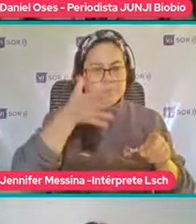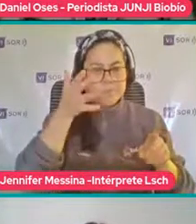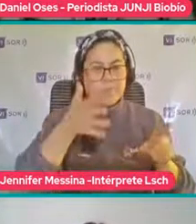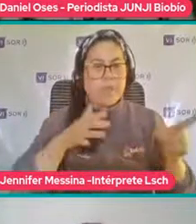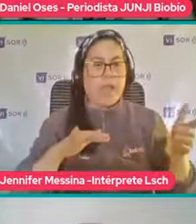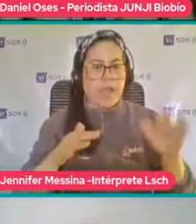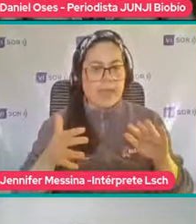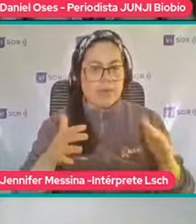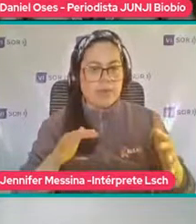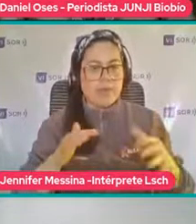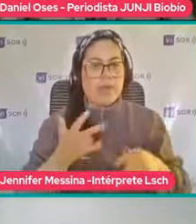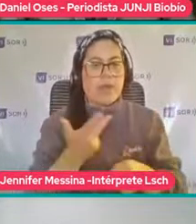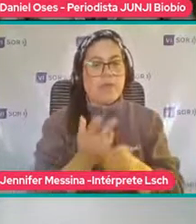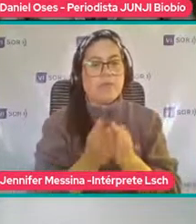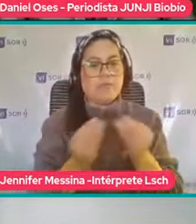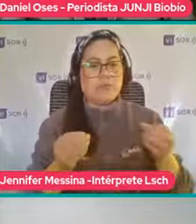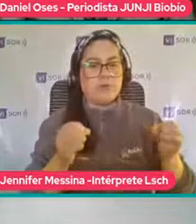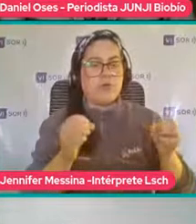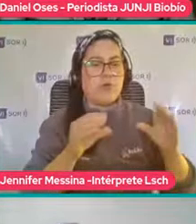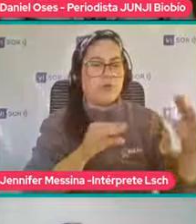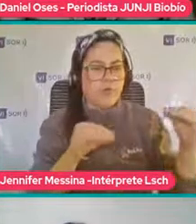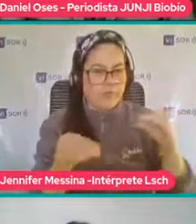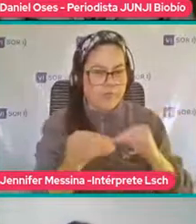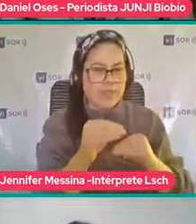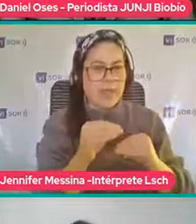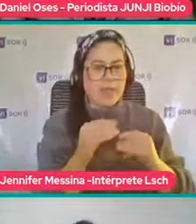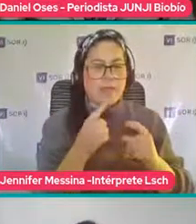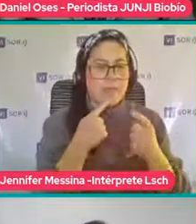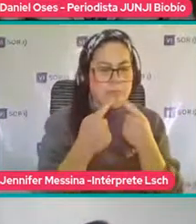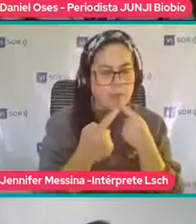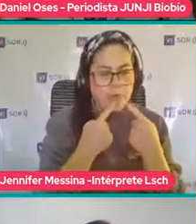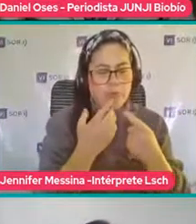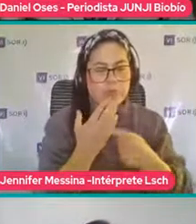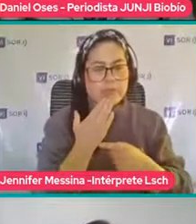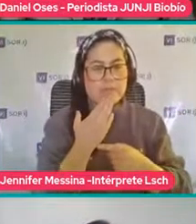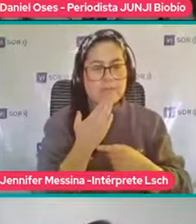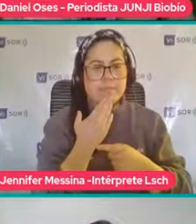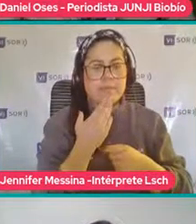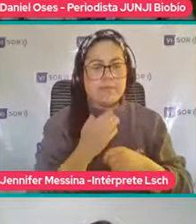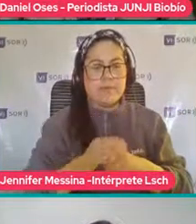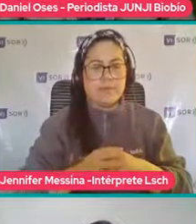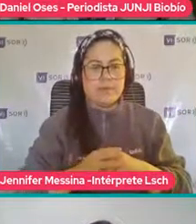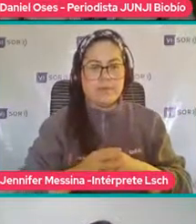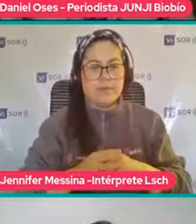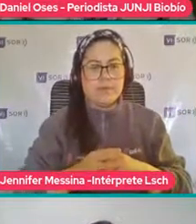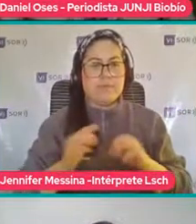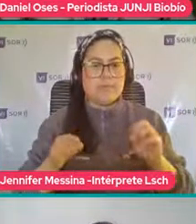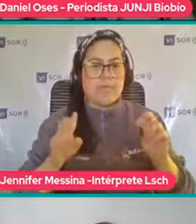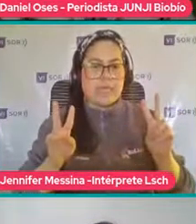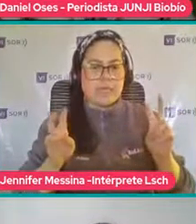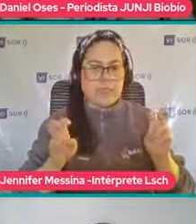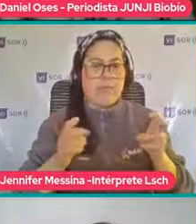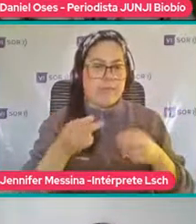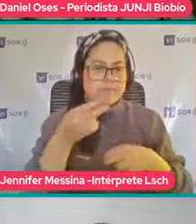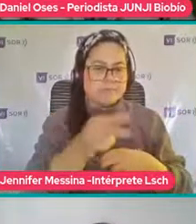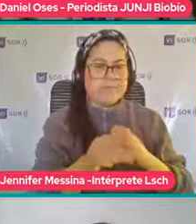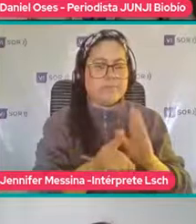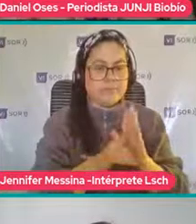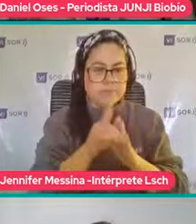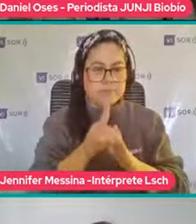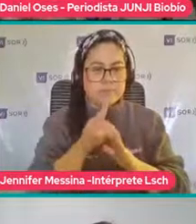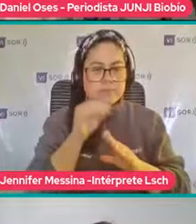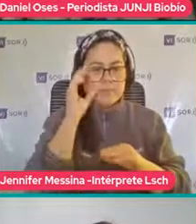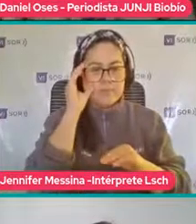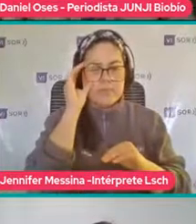Apareciendo Muchos comentarios Y muchas preguntas Además Respecto a La temática Que tú vas a desarrollar Por lo tanto